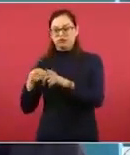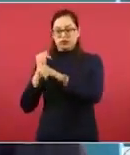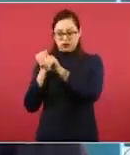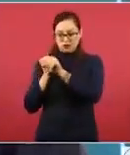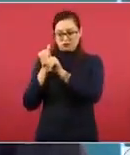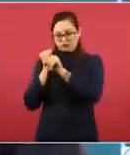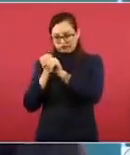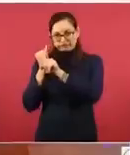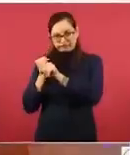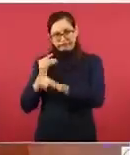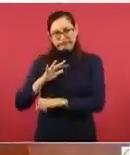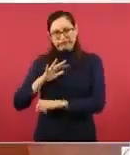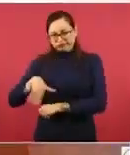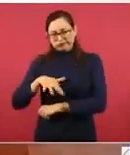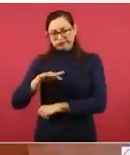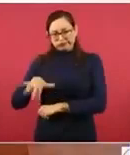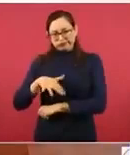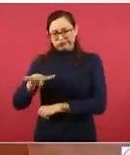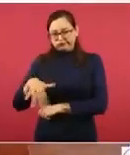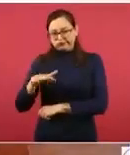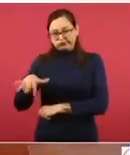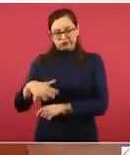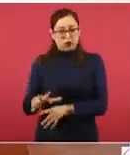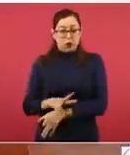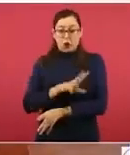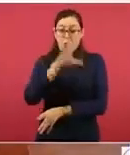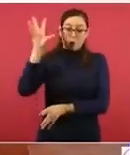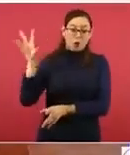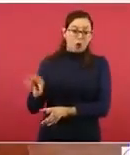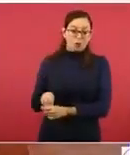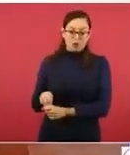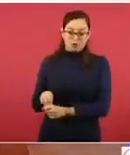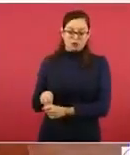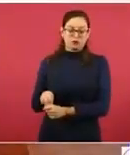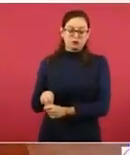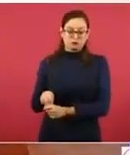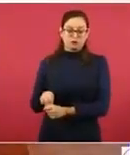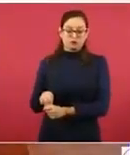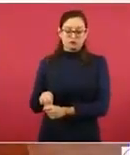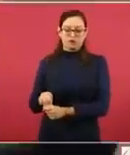toda la investigación y la aprehensión.